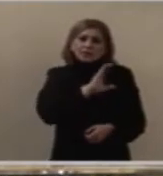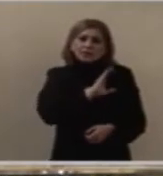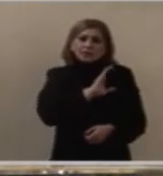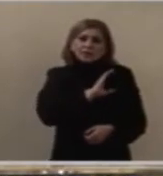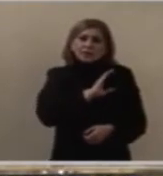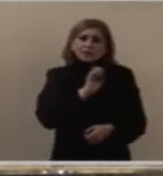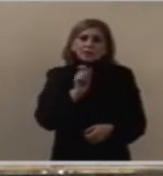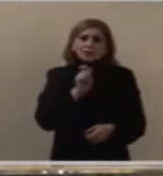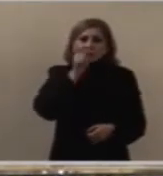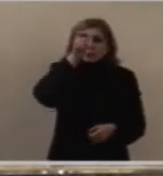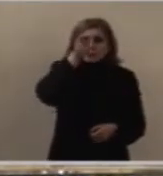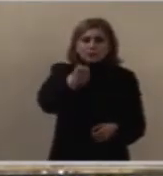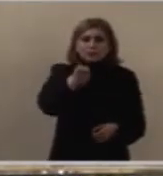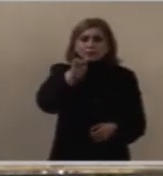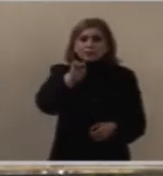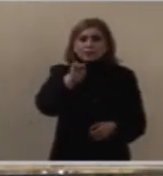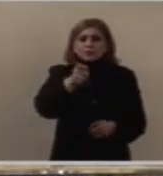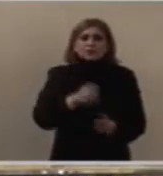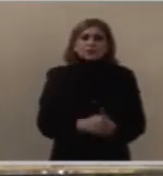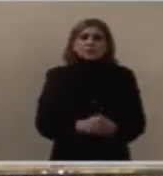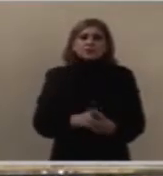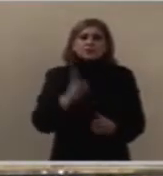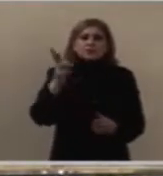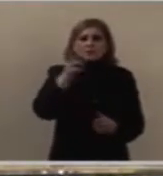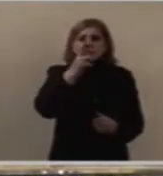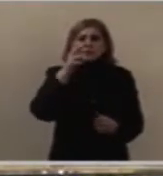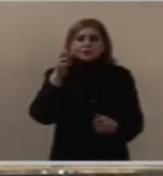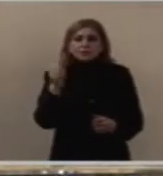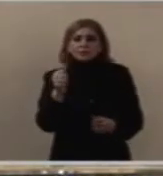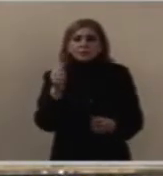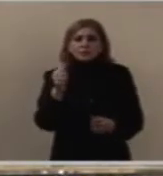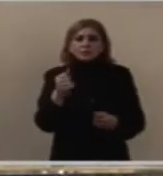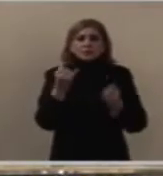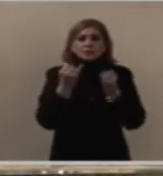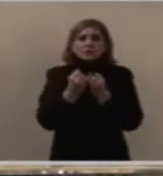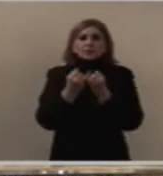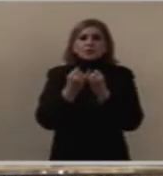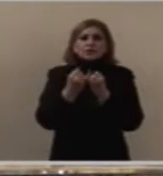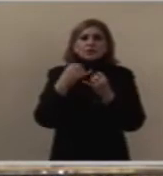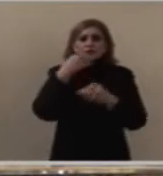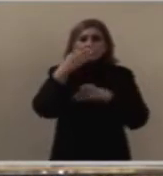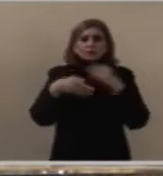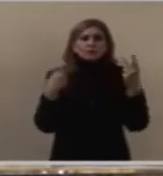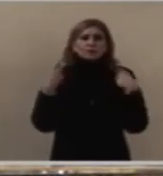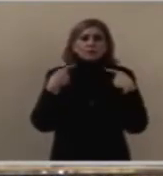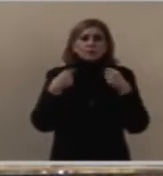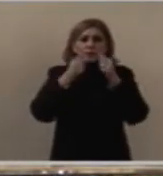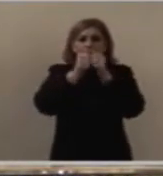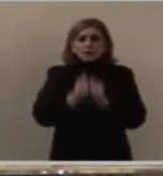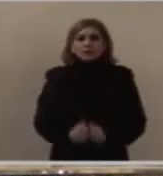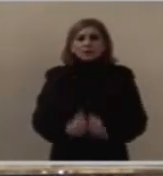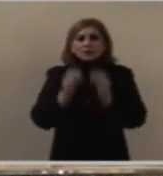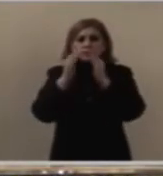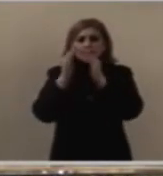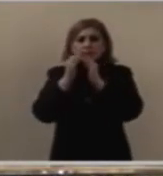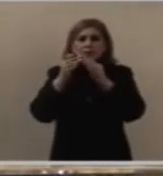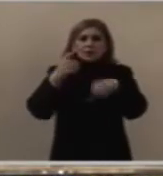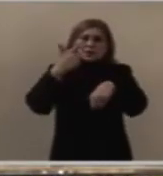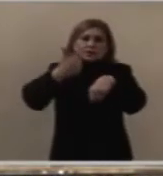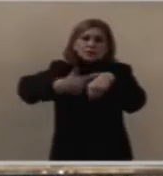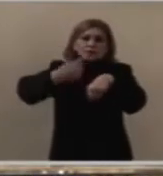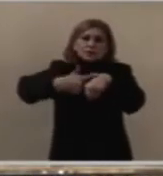bendición que también yo recibo de parte de ellos, de los enfermos que están en sus